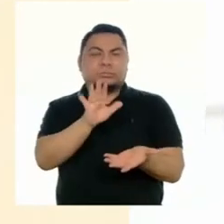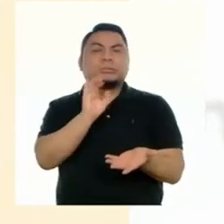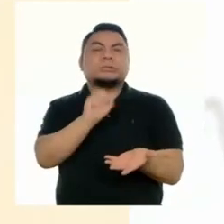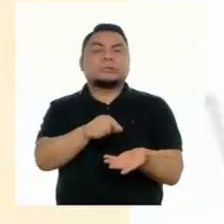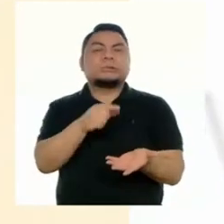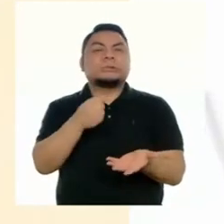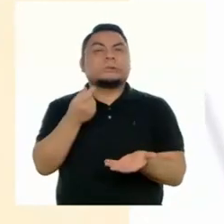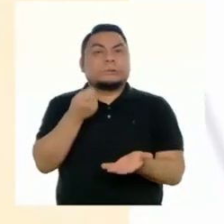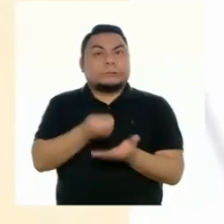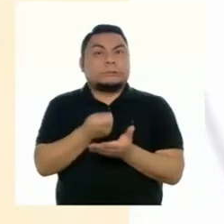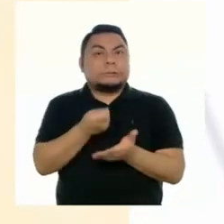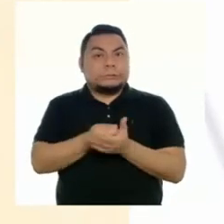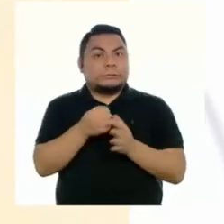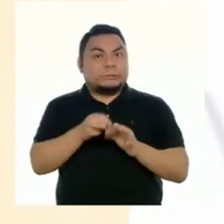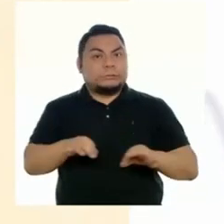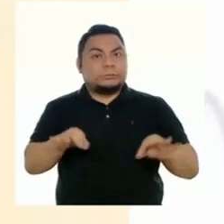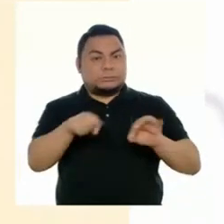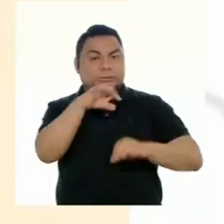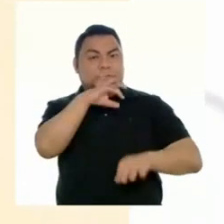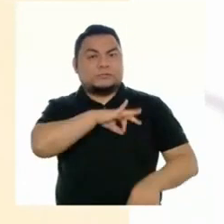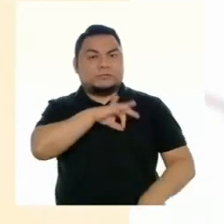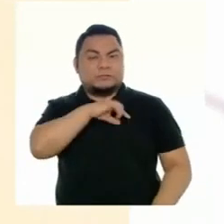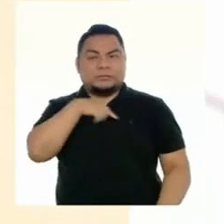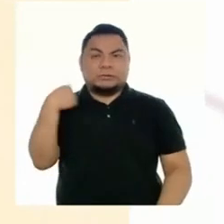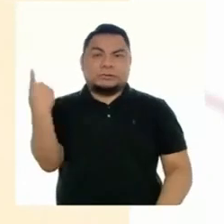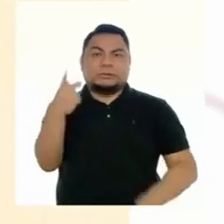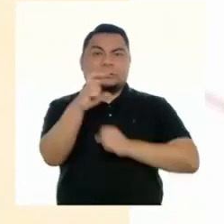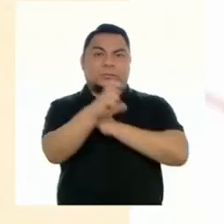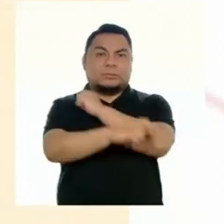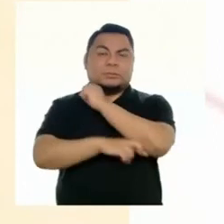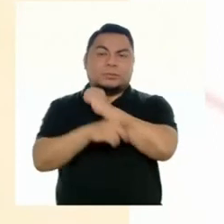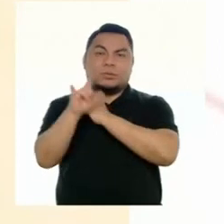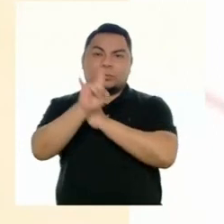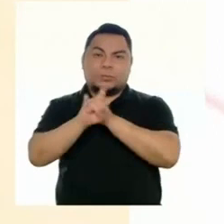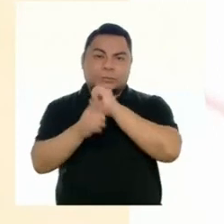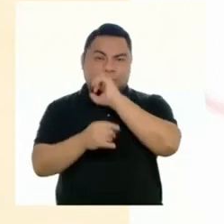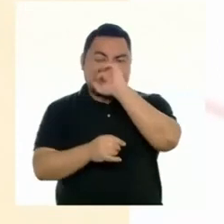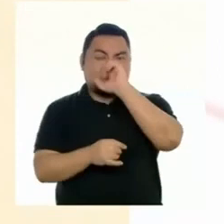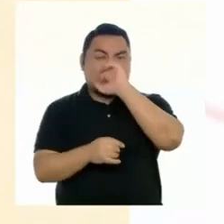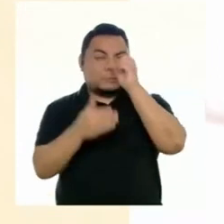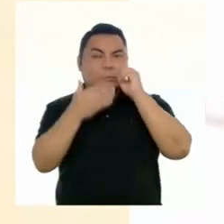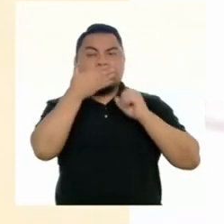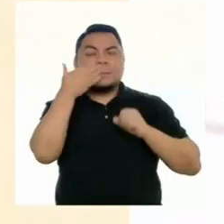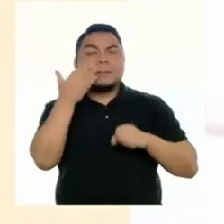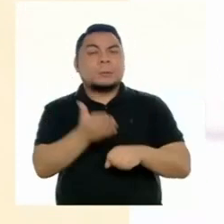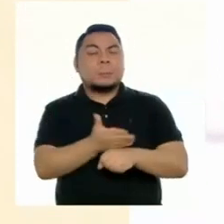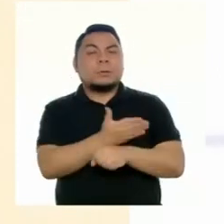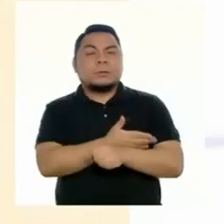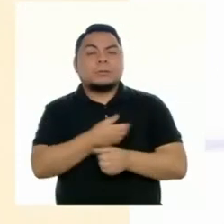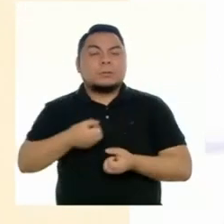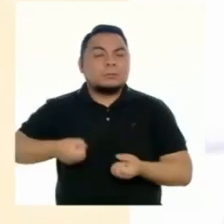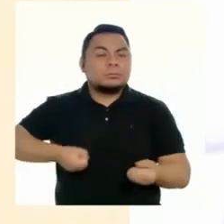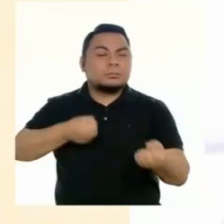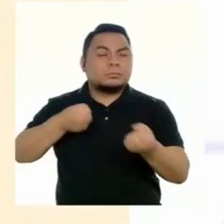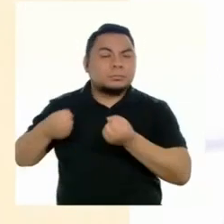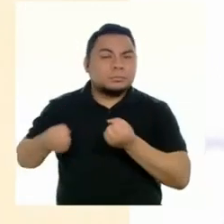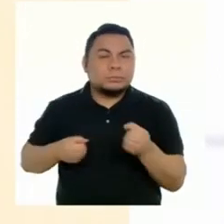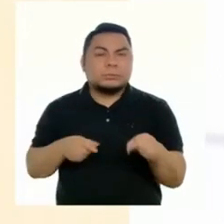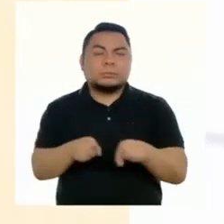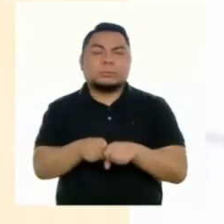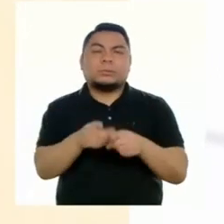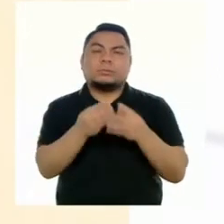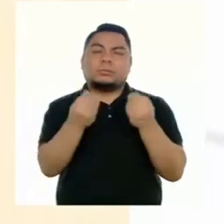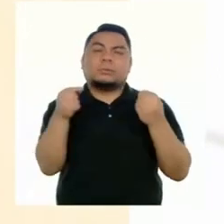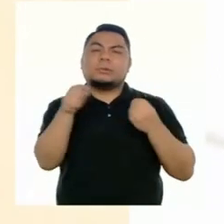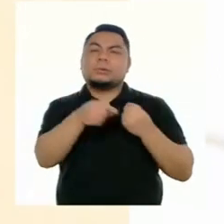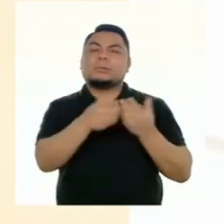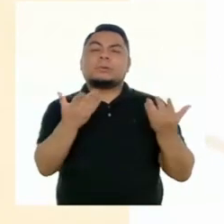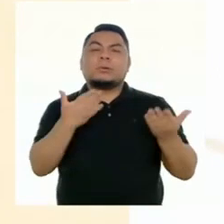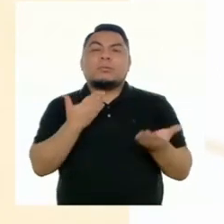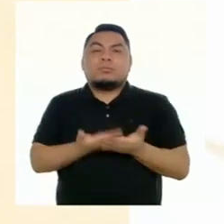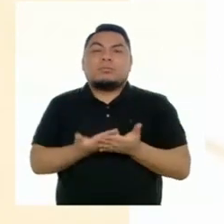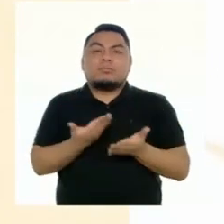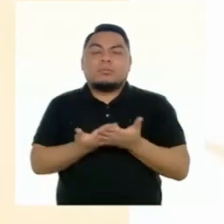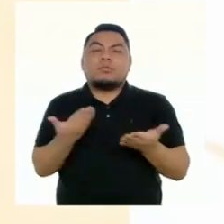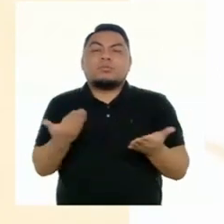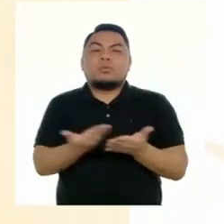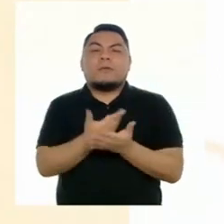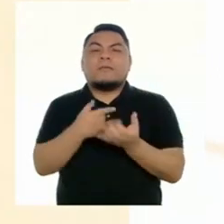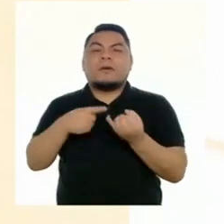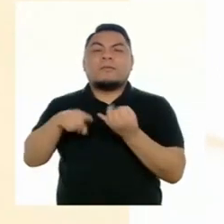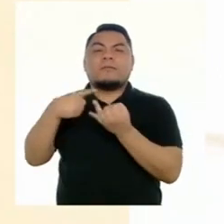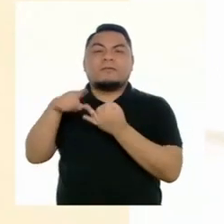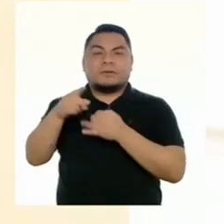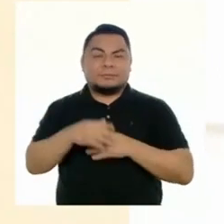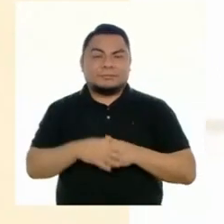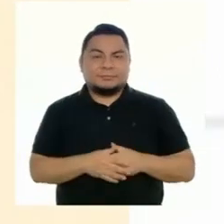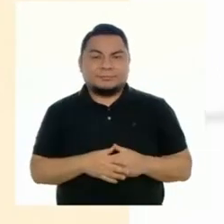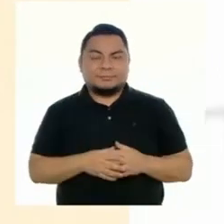valor económico y significan beneficios para los países que los usan. Para mejorar variedades cultivadas y, en muchos casos, patentar nuevas